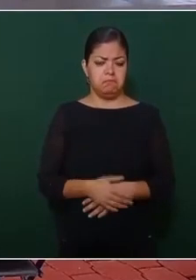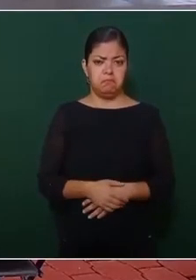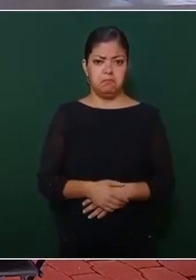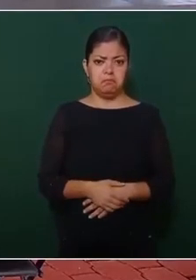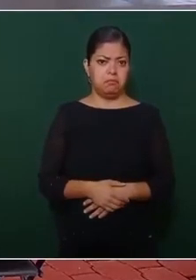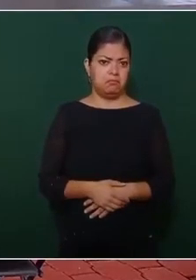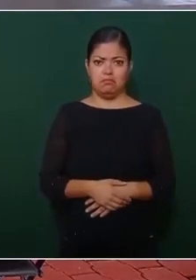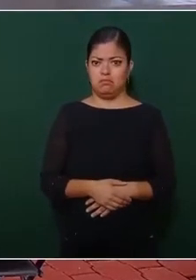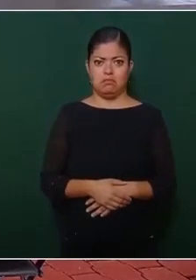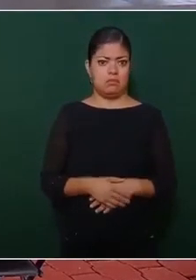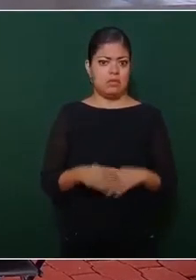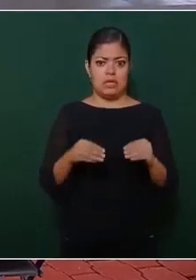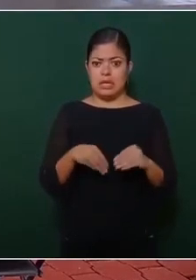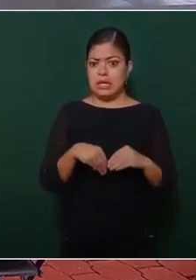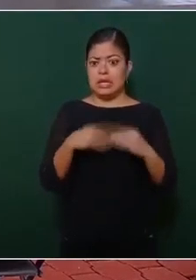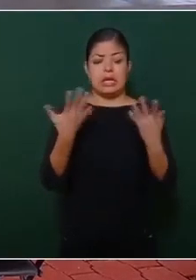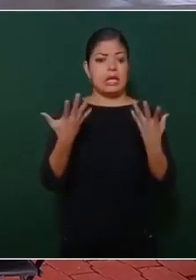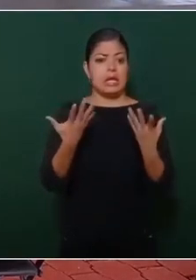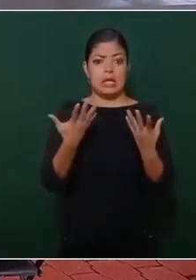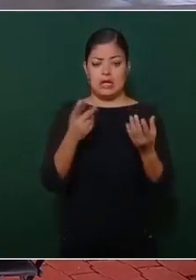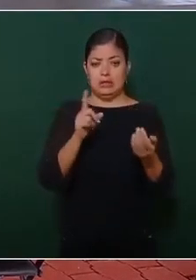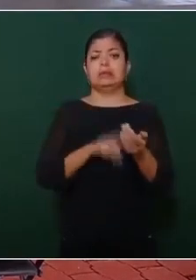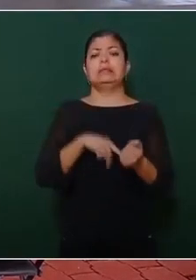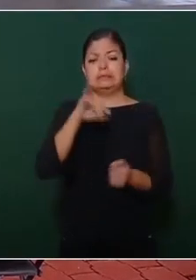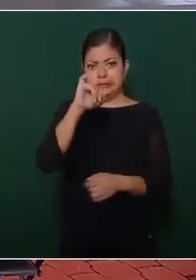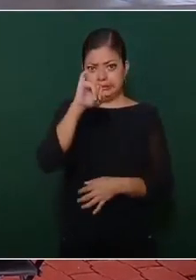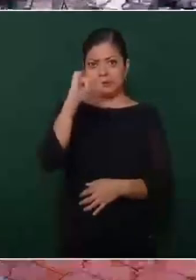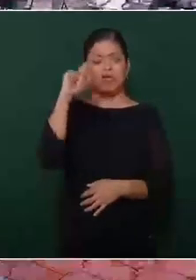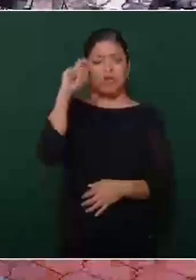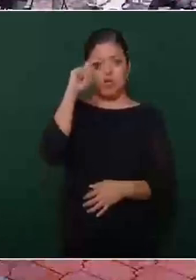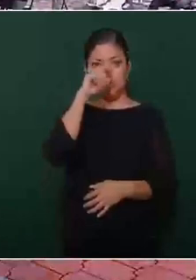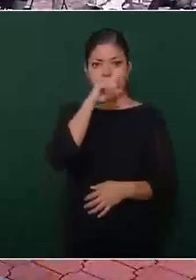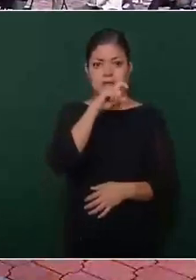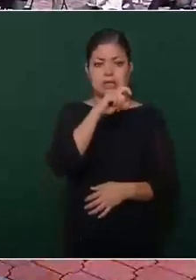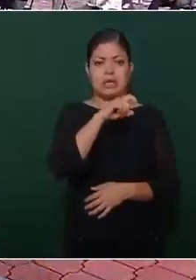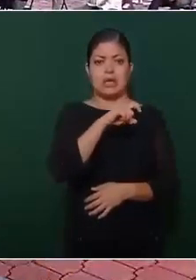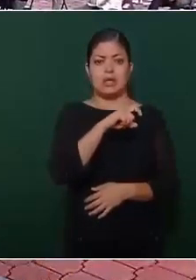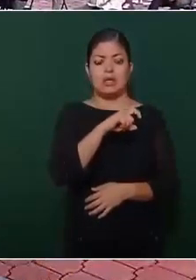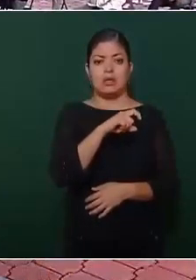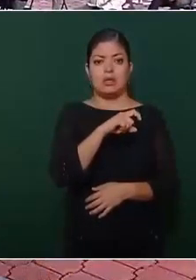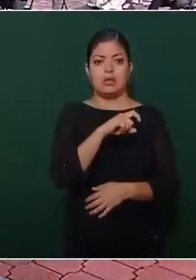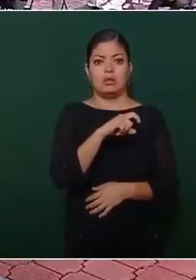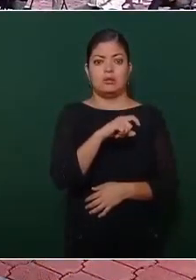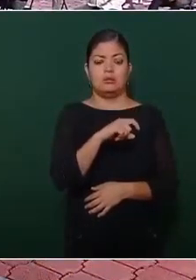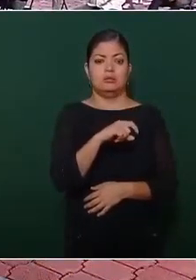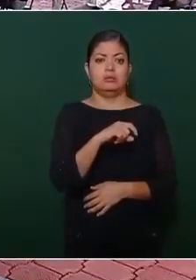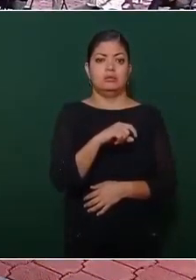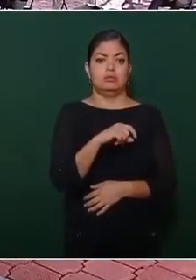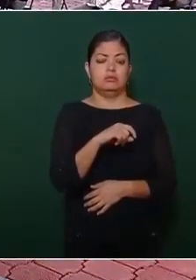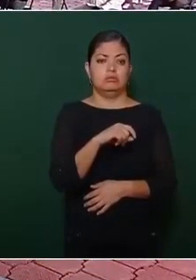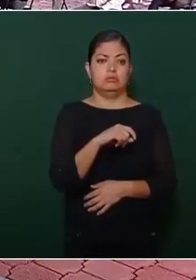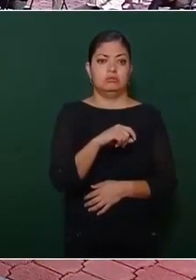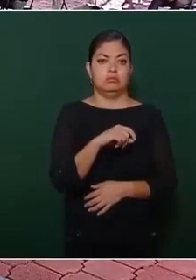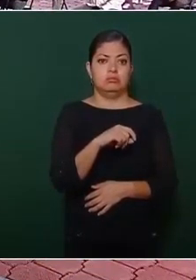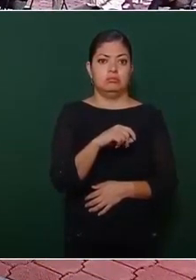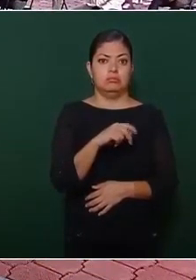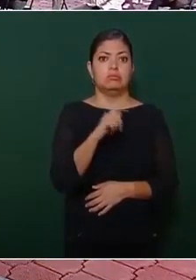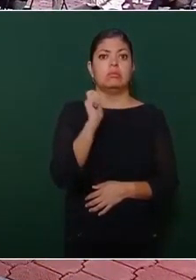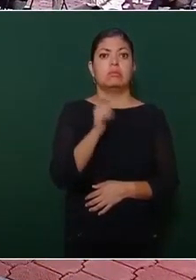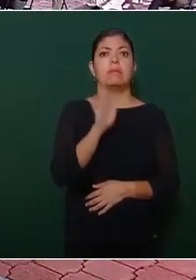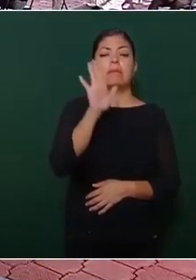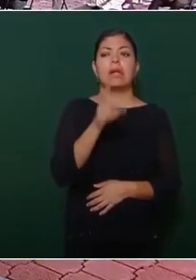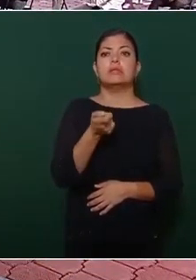Claro que está complicado y es difícil. No son tortas